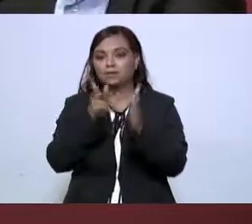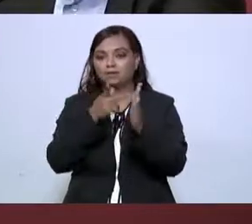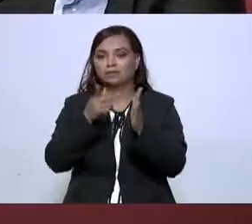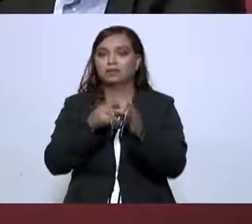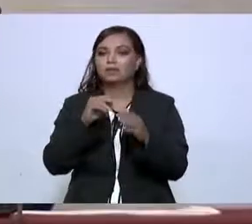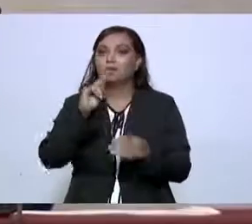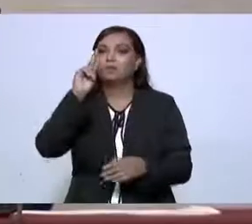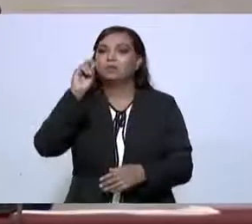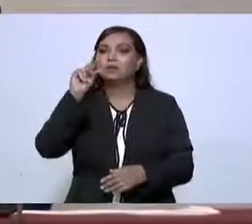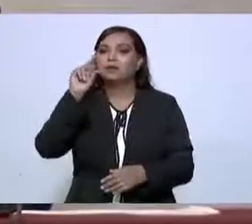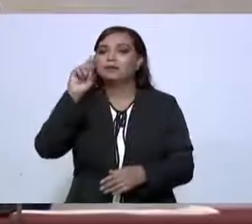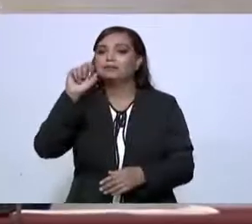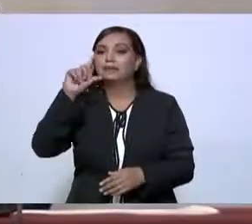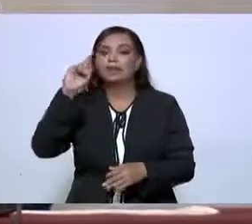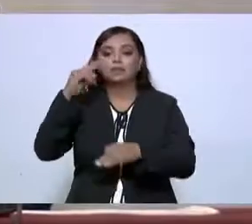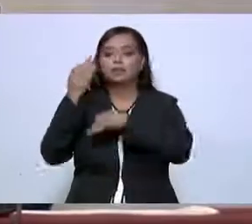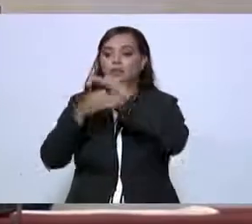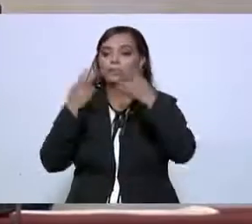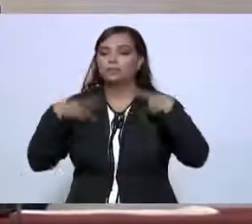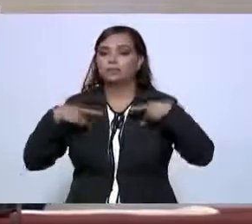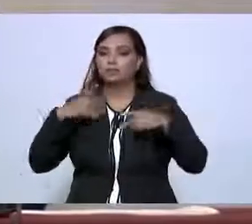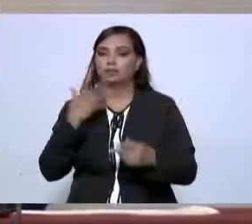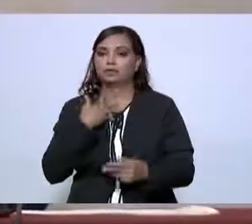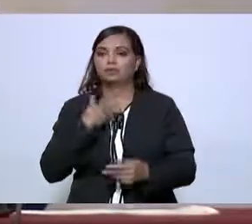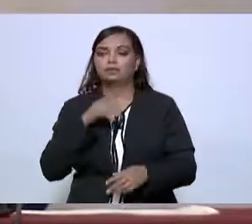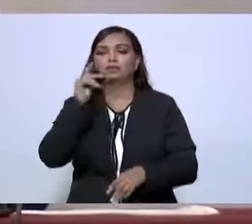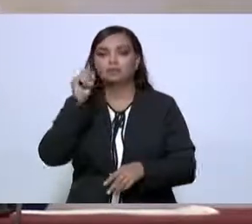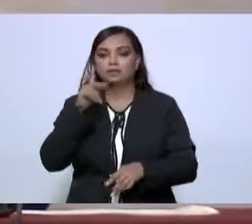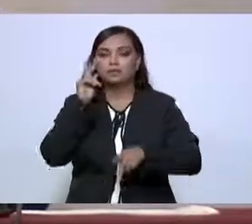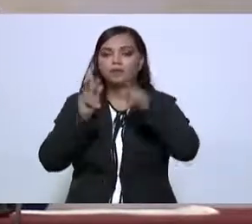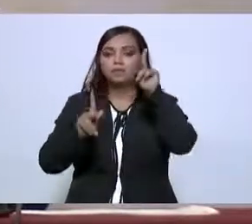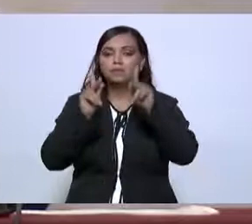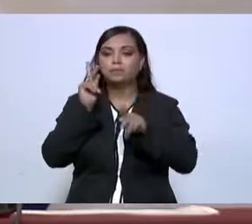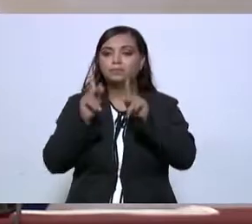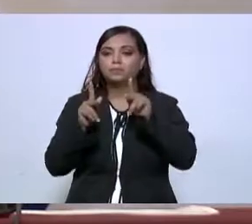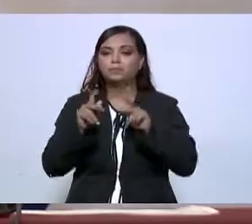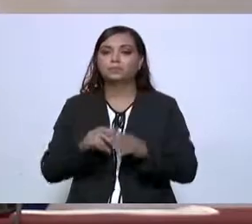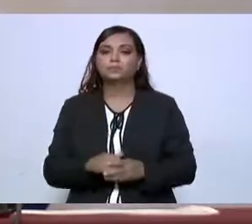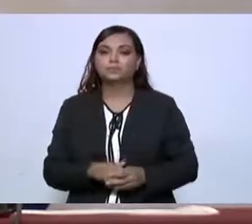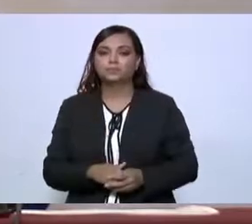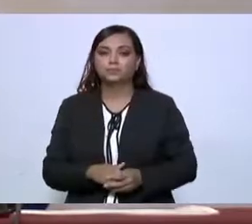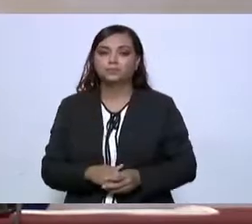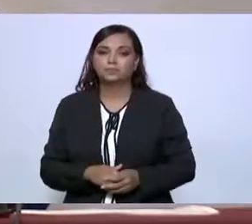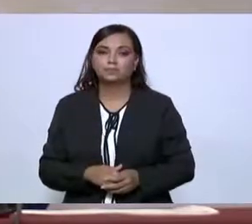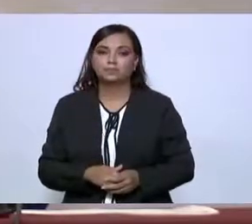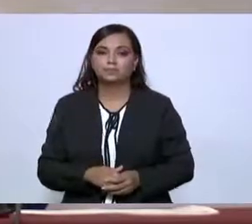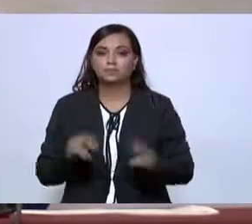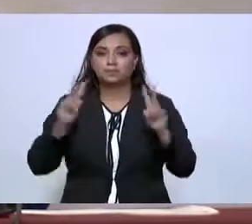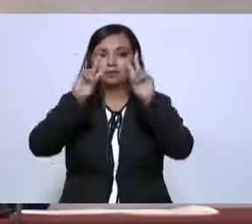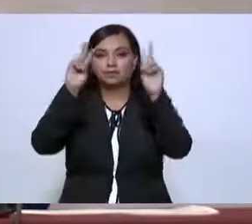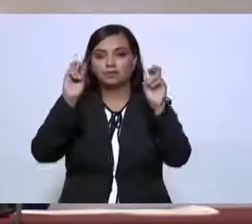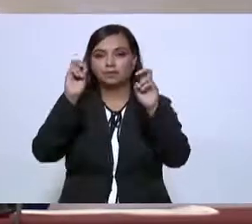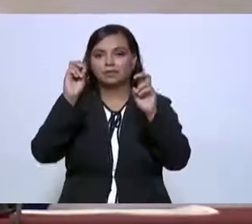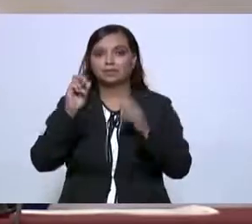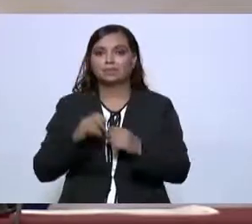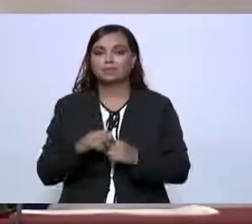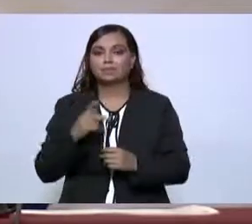universal. Se habló del tema, pero